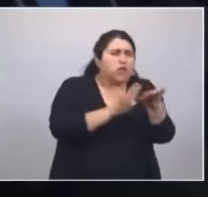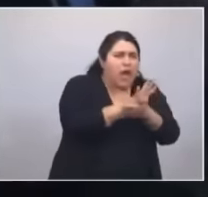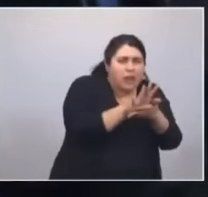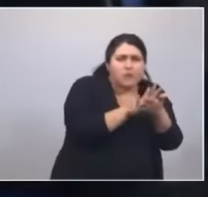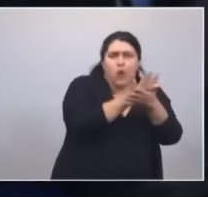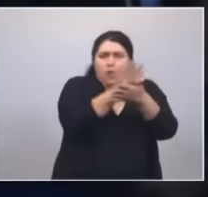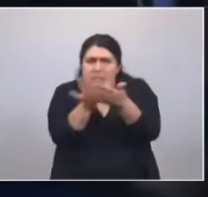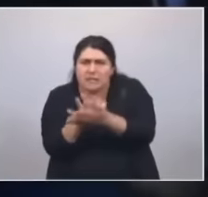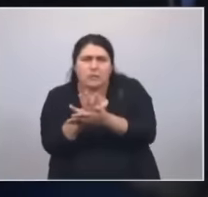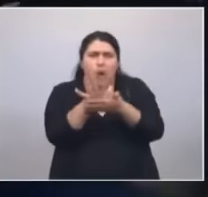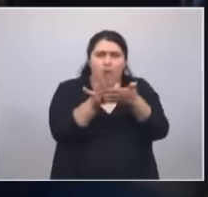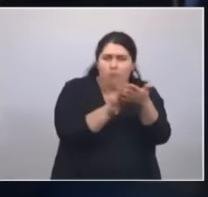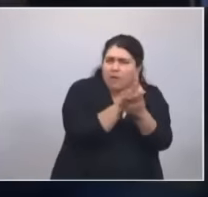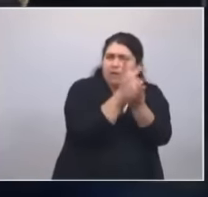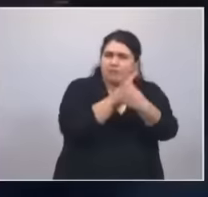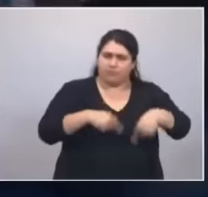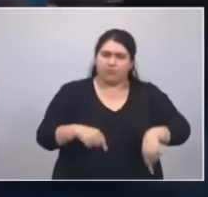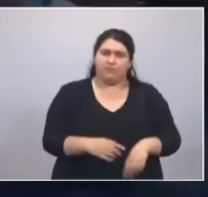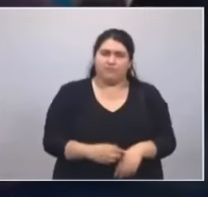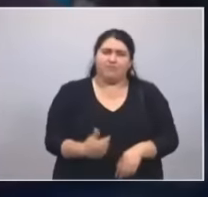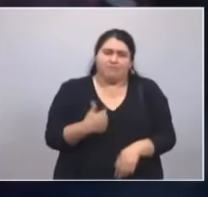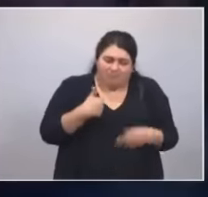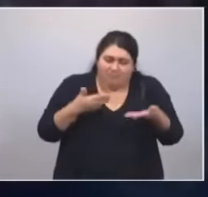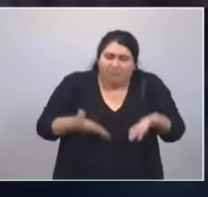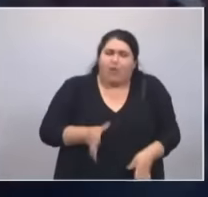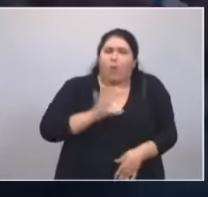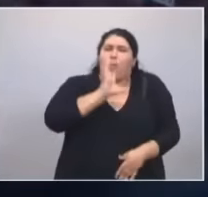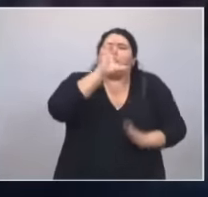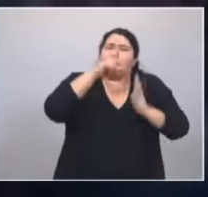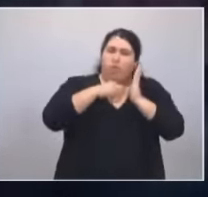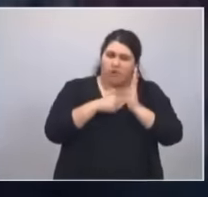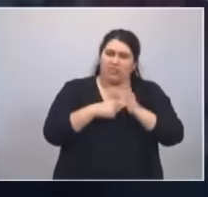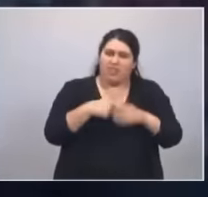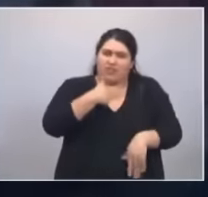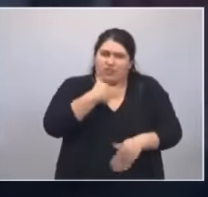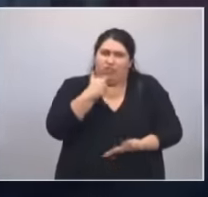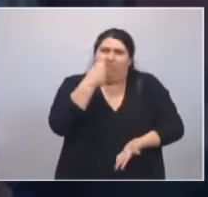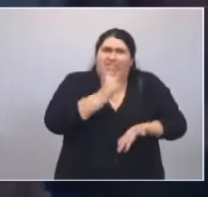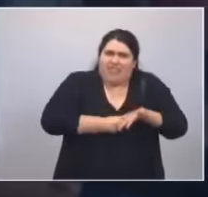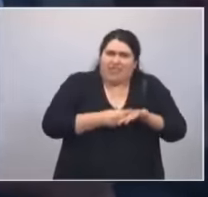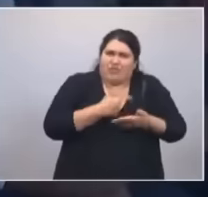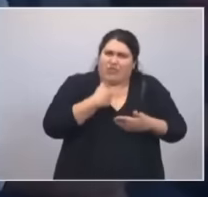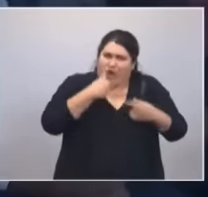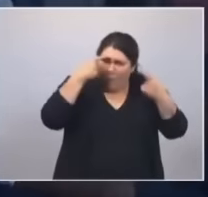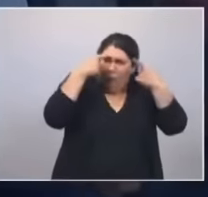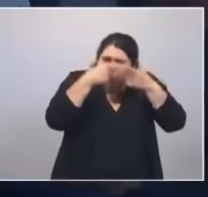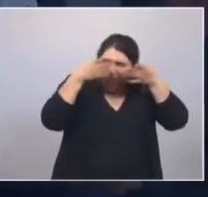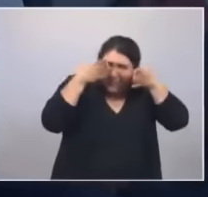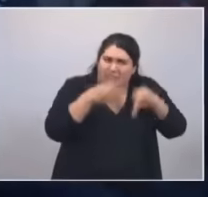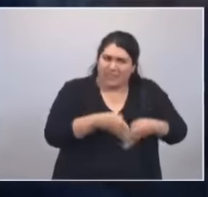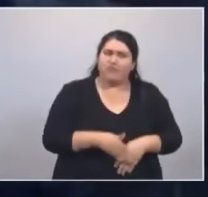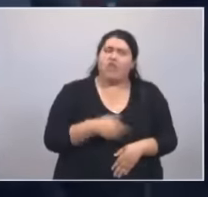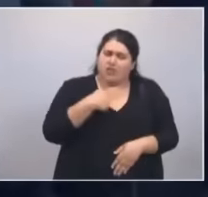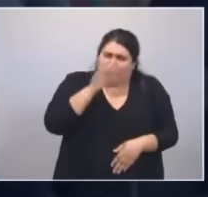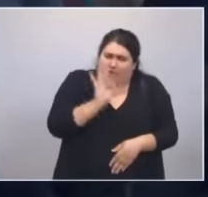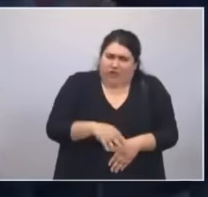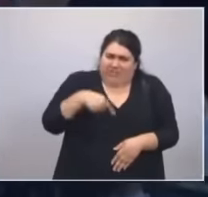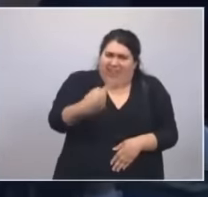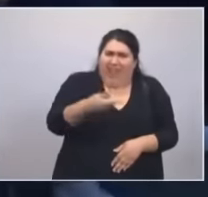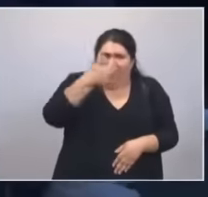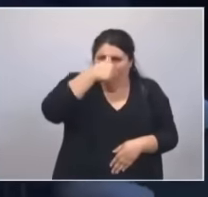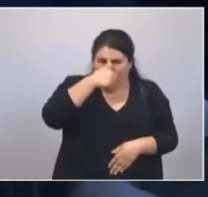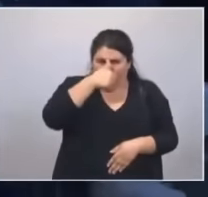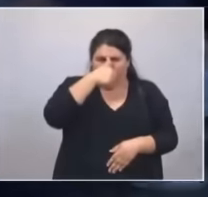problemas. Soy bonaerense por elección y por condición y sé que el domingo